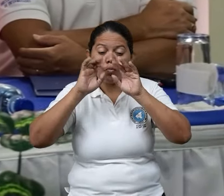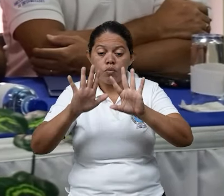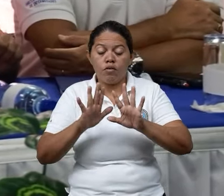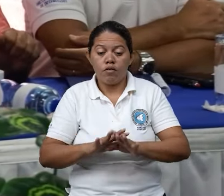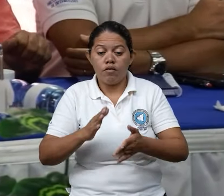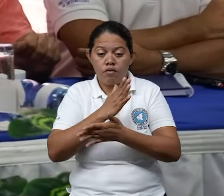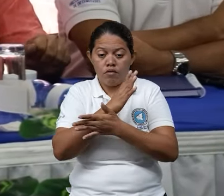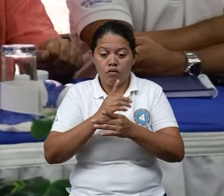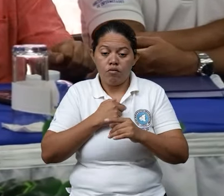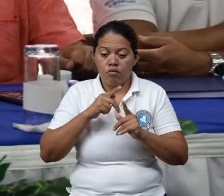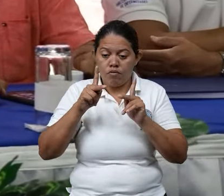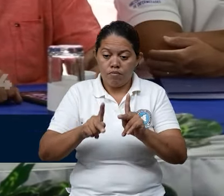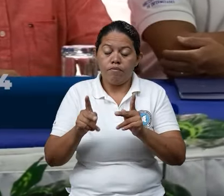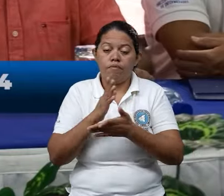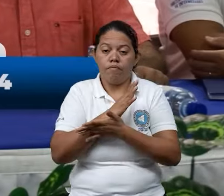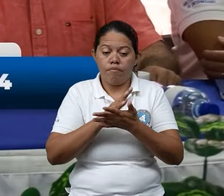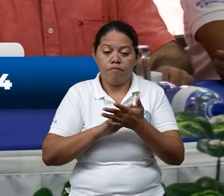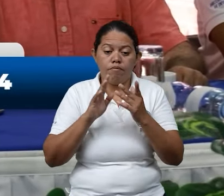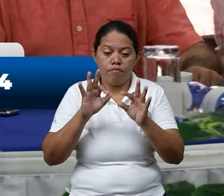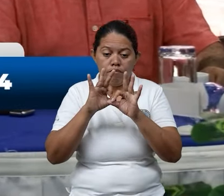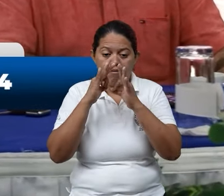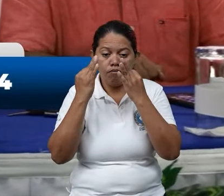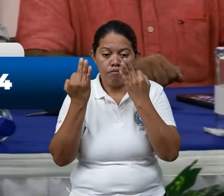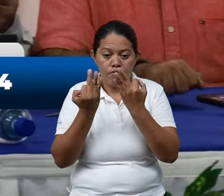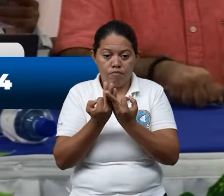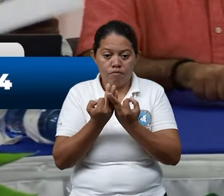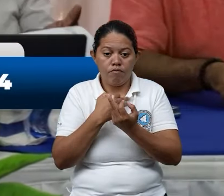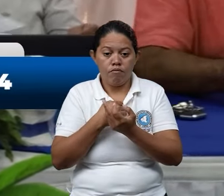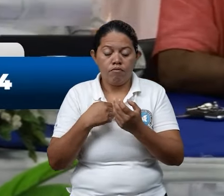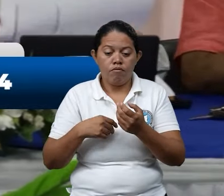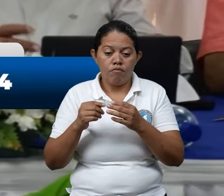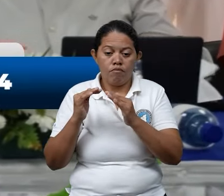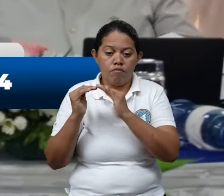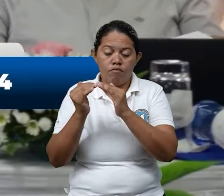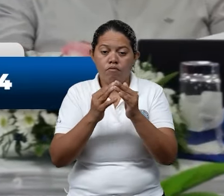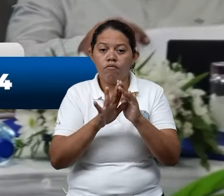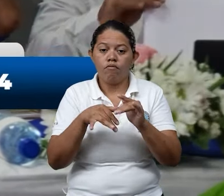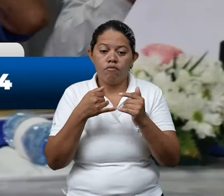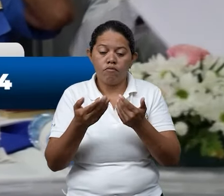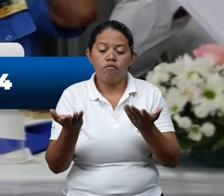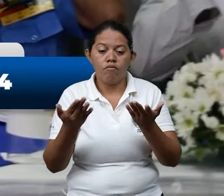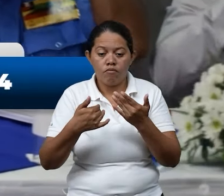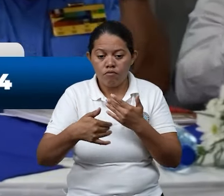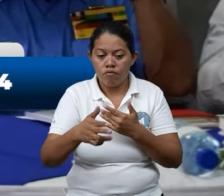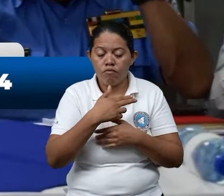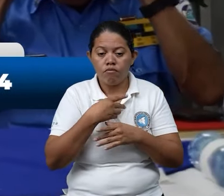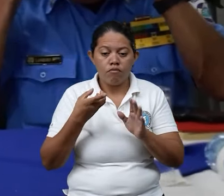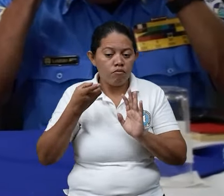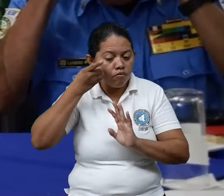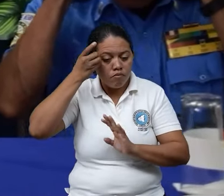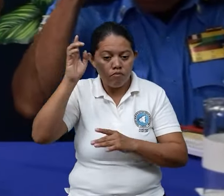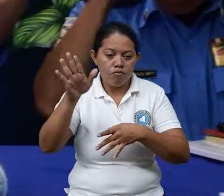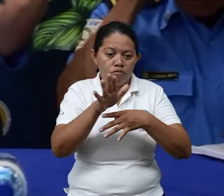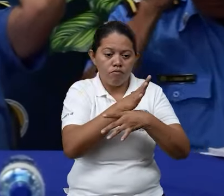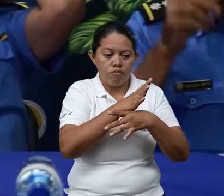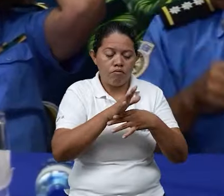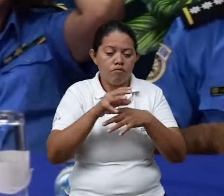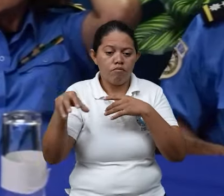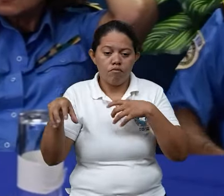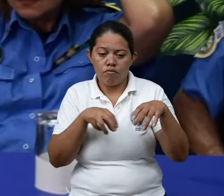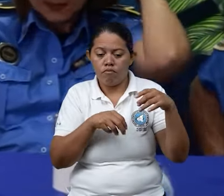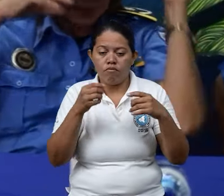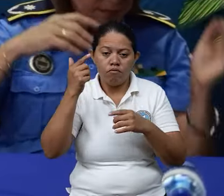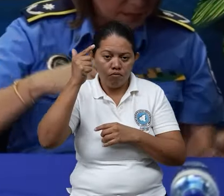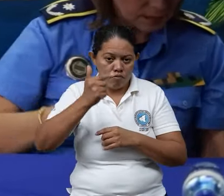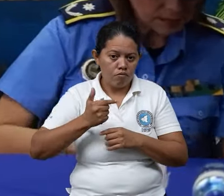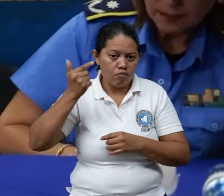y autocuido de las personas las familias y las comunidades. Asimismo se desarrollarán diversas acciones desde